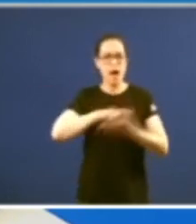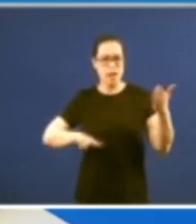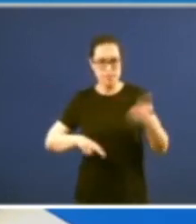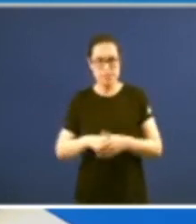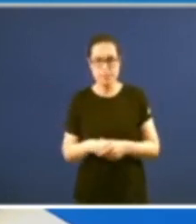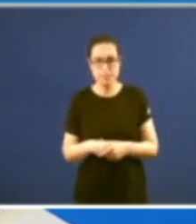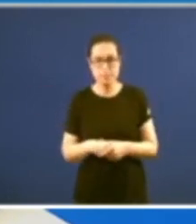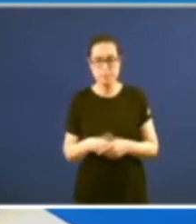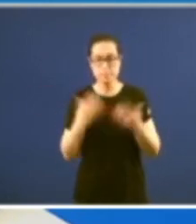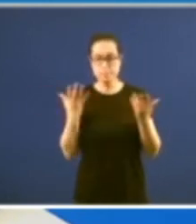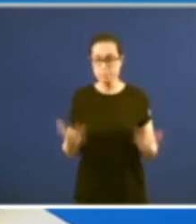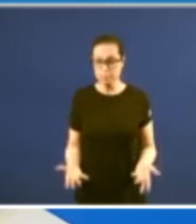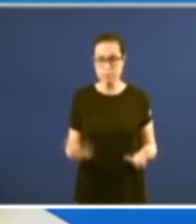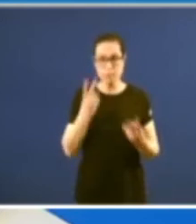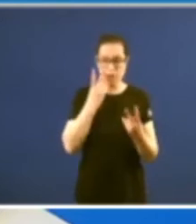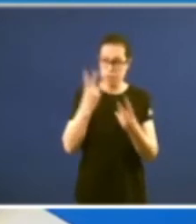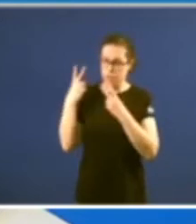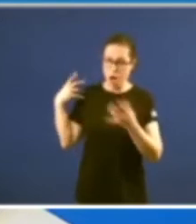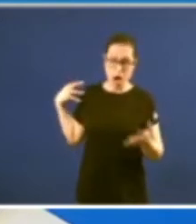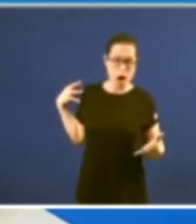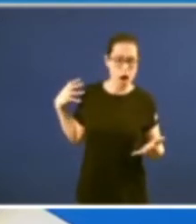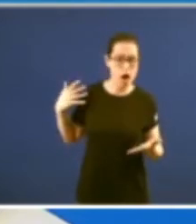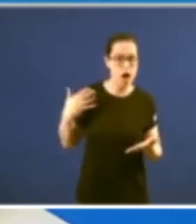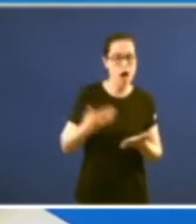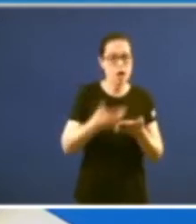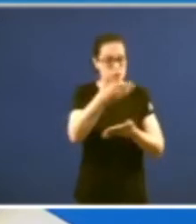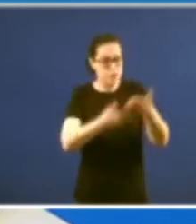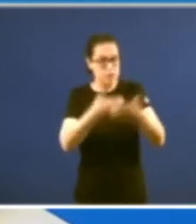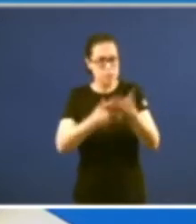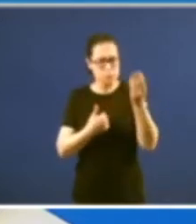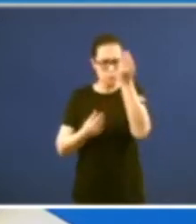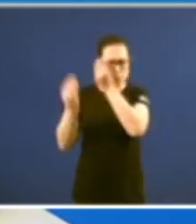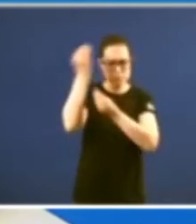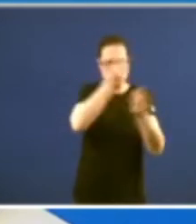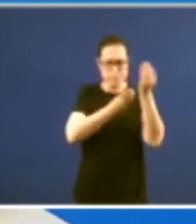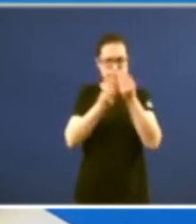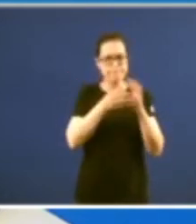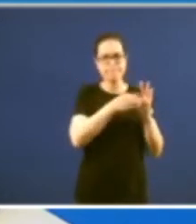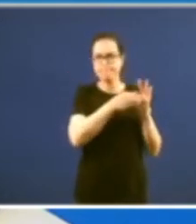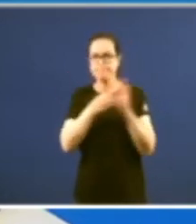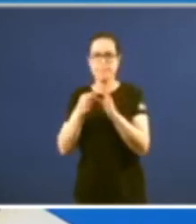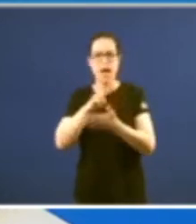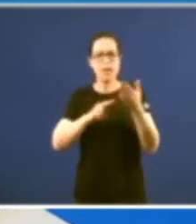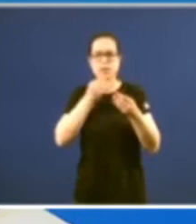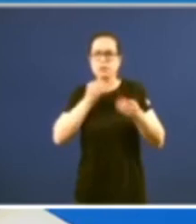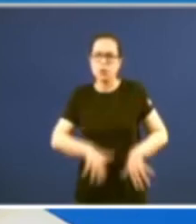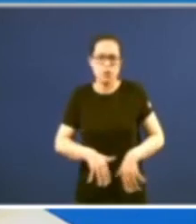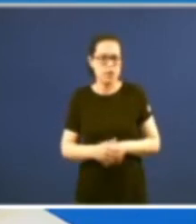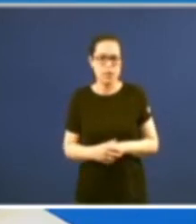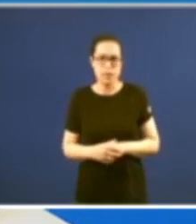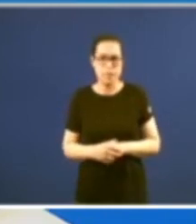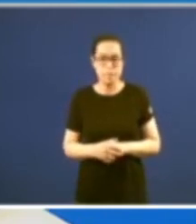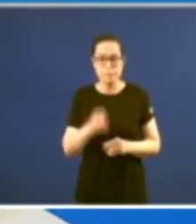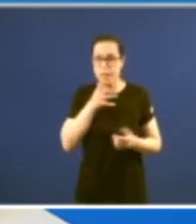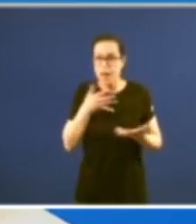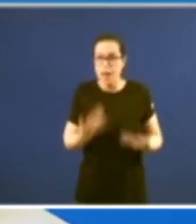reflexionar sobre a evolución dos ornais e reflexionar sobre a historia de Galicia un país tan plural como o seu actual ecosistema